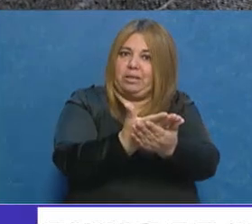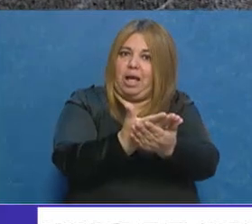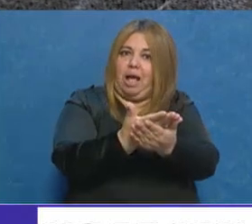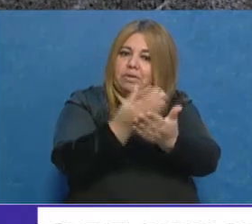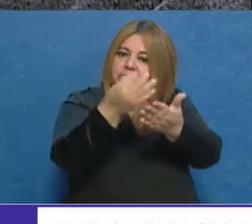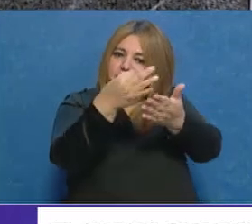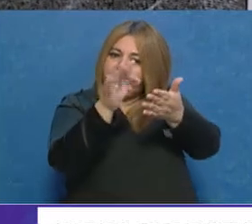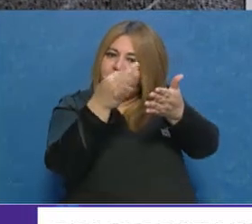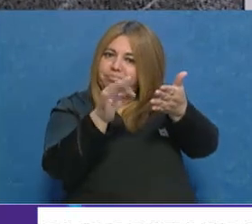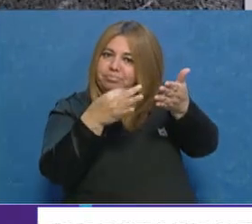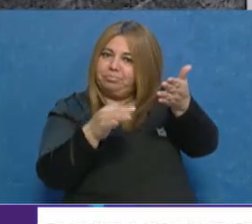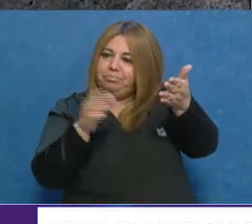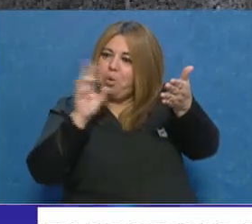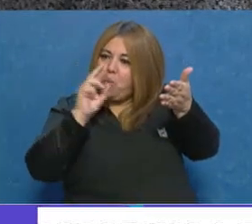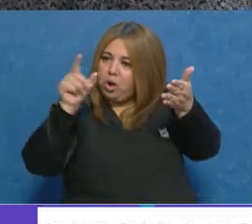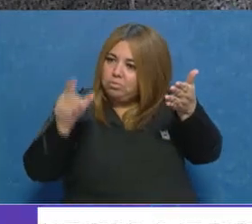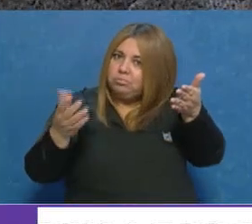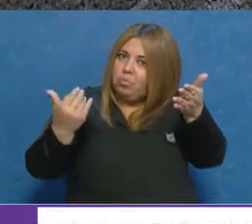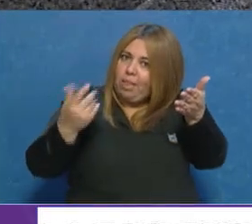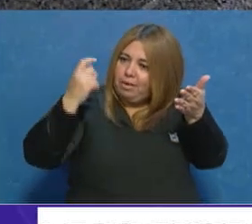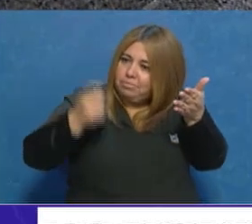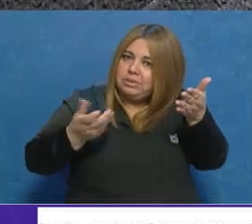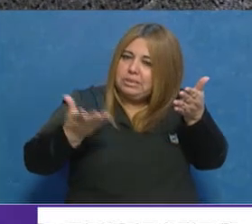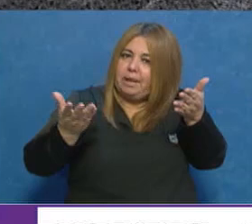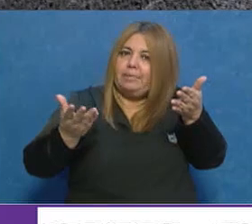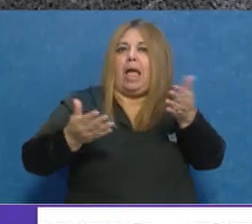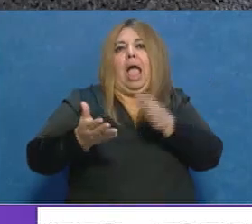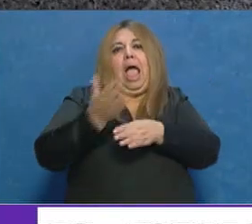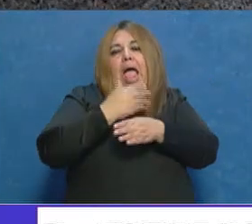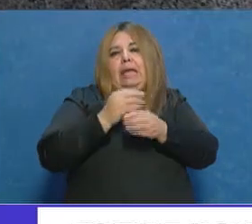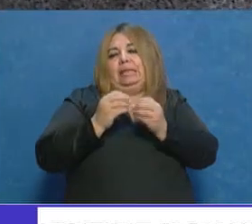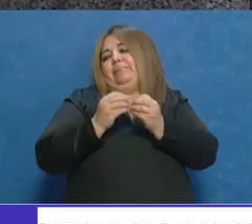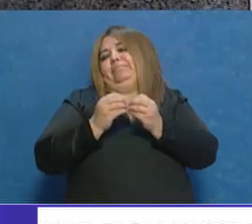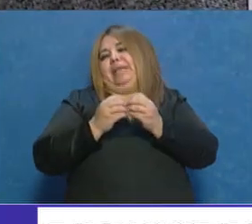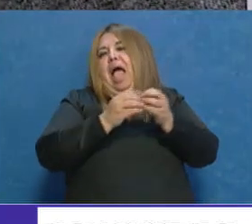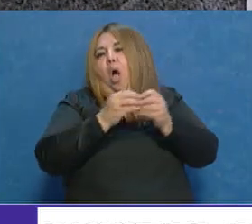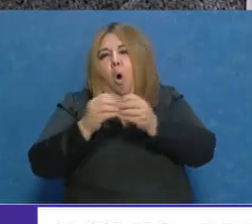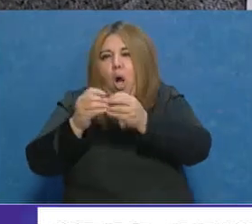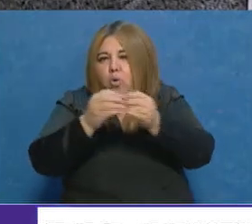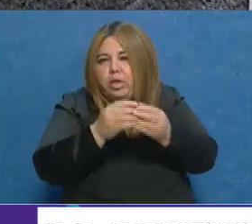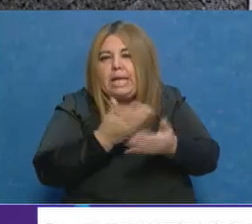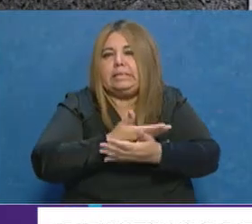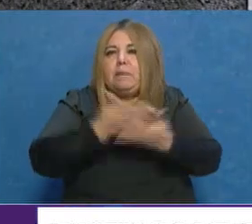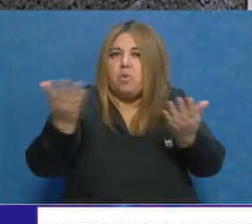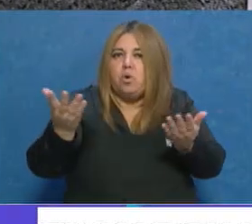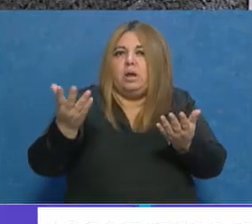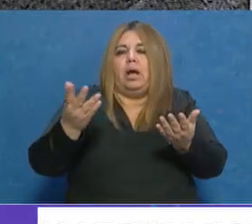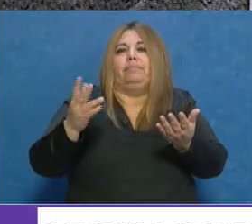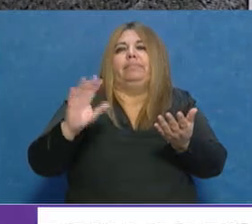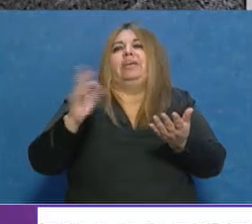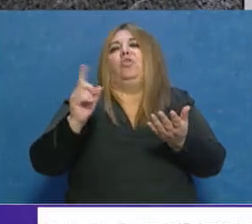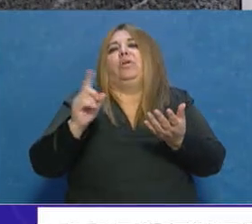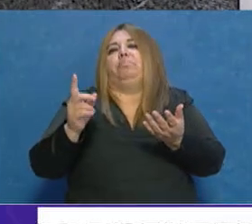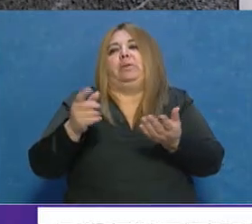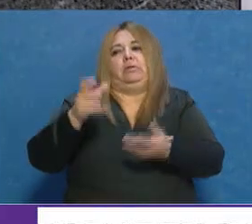previo paso por una audiencia pública que, saben ustedes, no es vinculante, pero que sí deja huellas o marcas en la